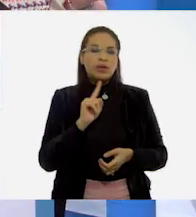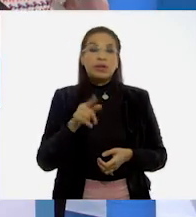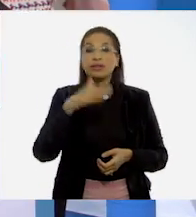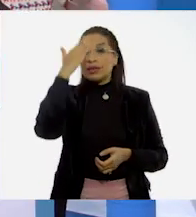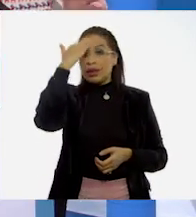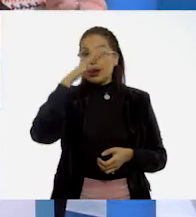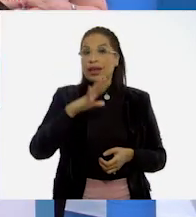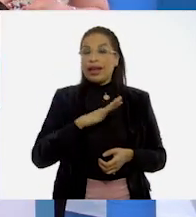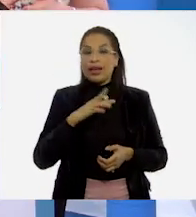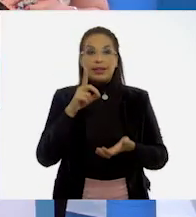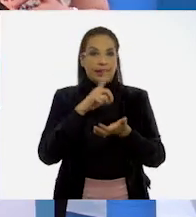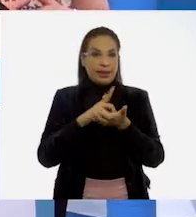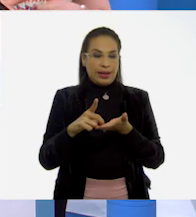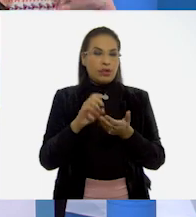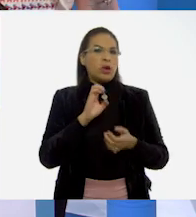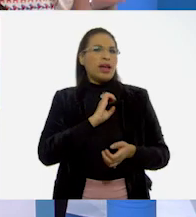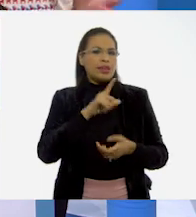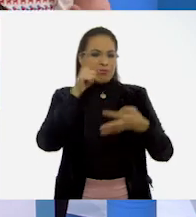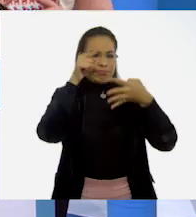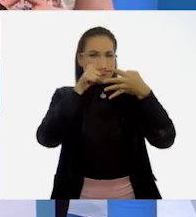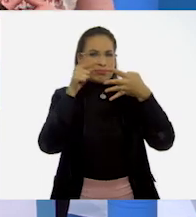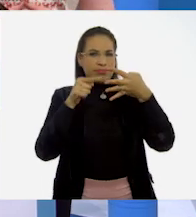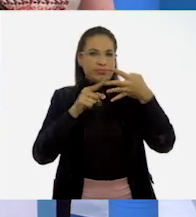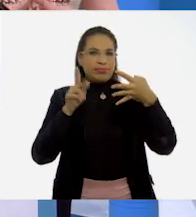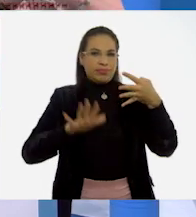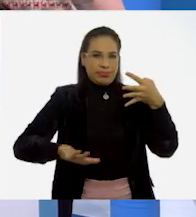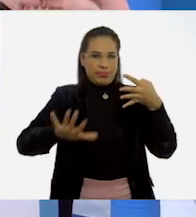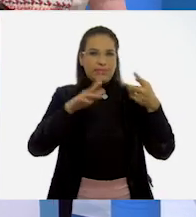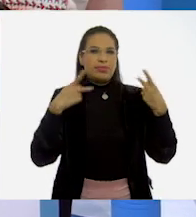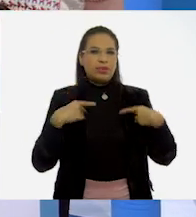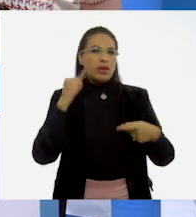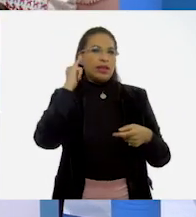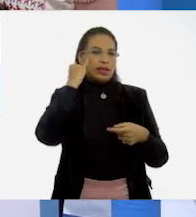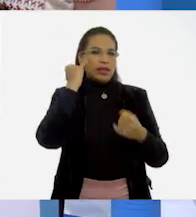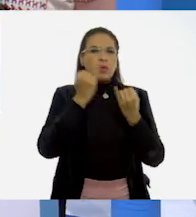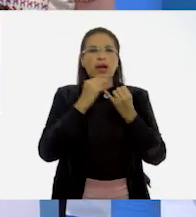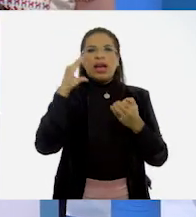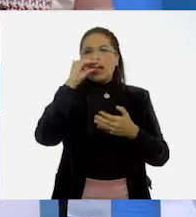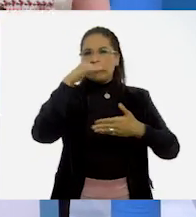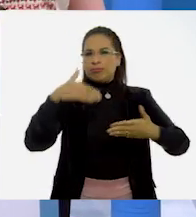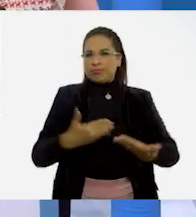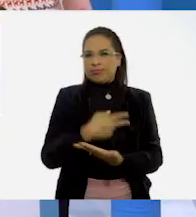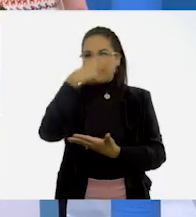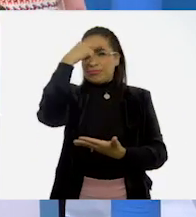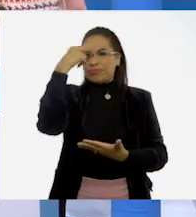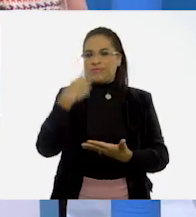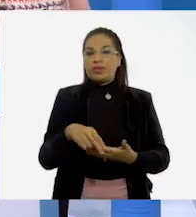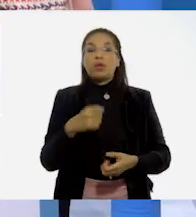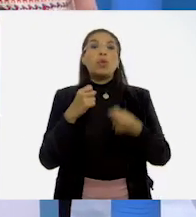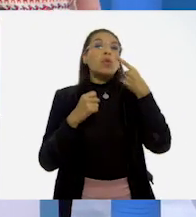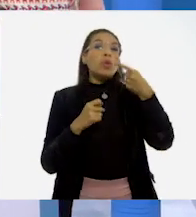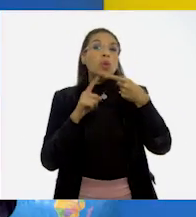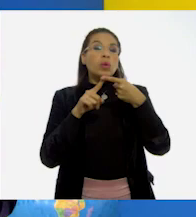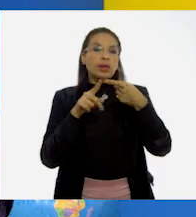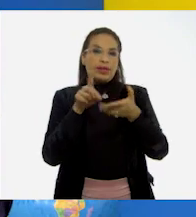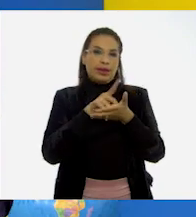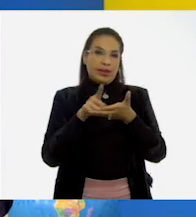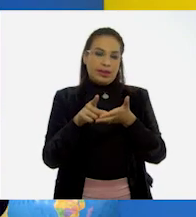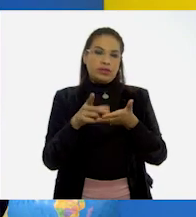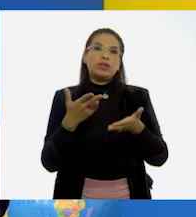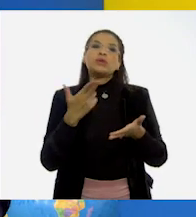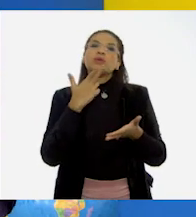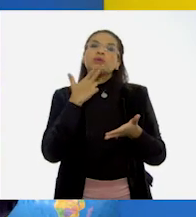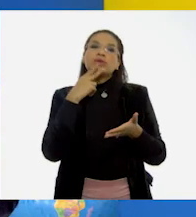¿Sabían que existen derechos específicos para la población indígena y afromexicana? Sí. Uno de ellos es el derecho a